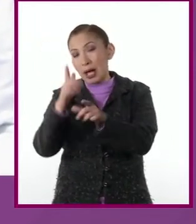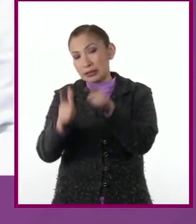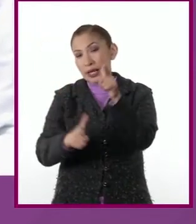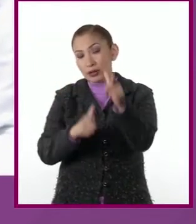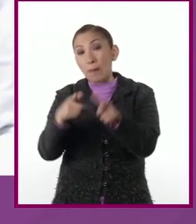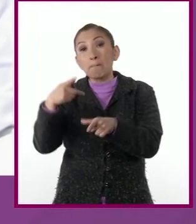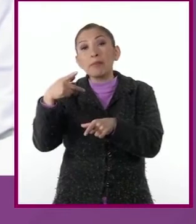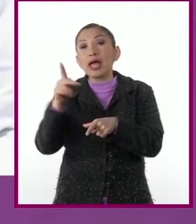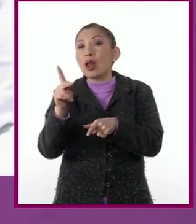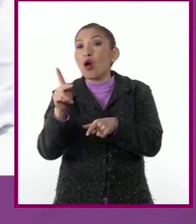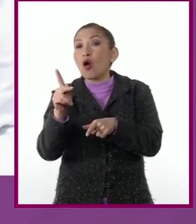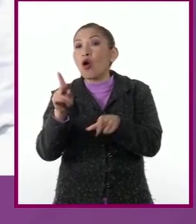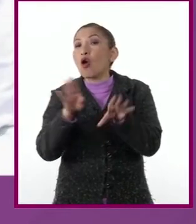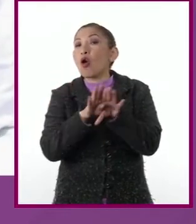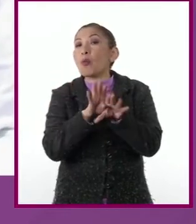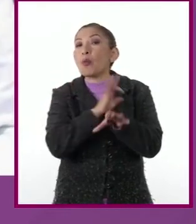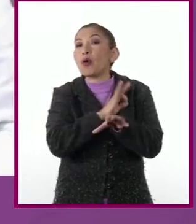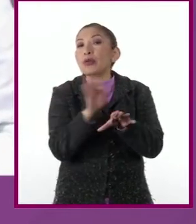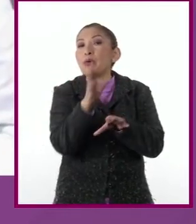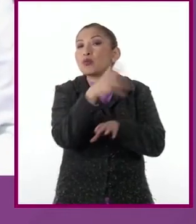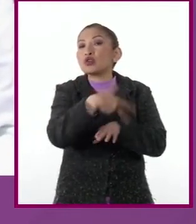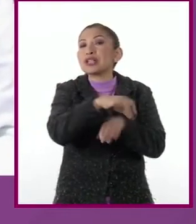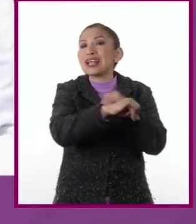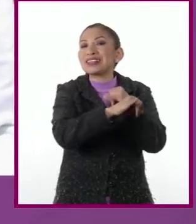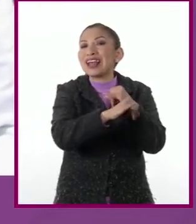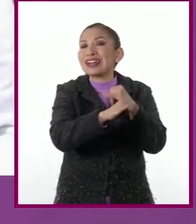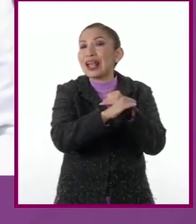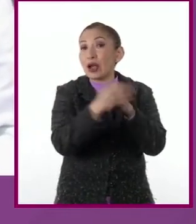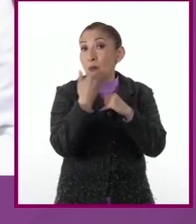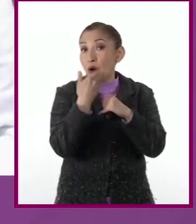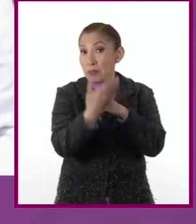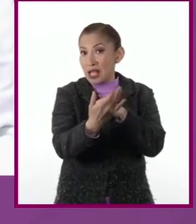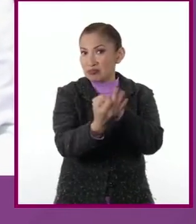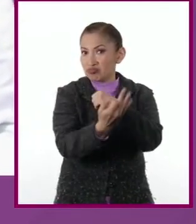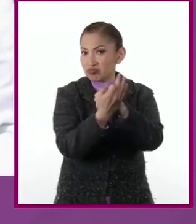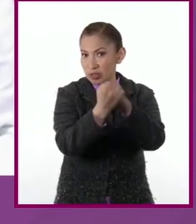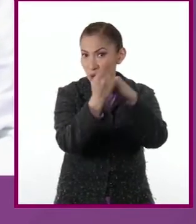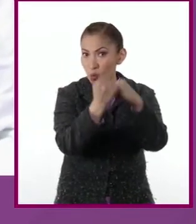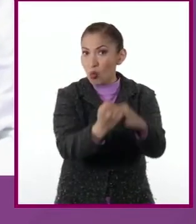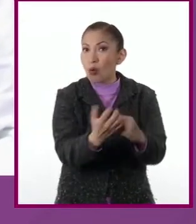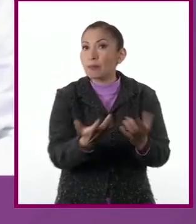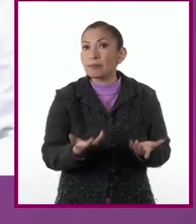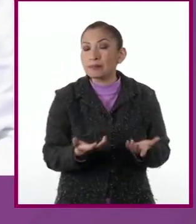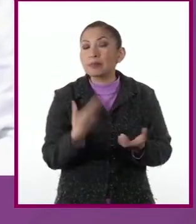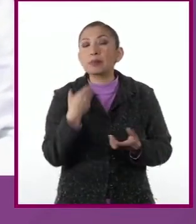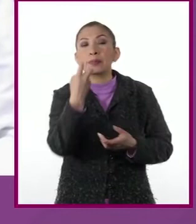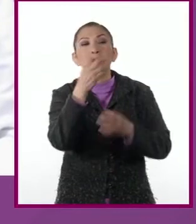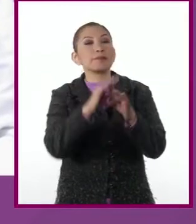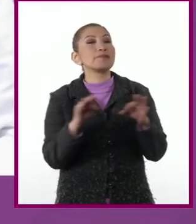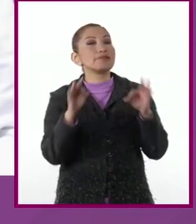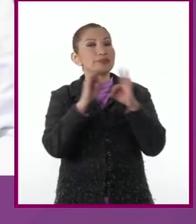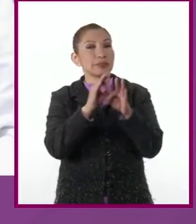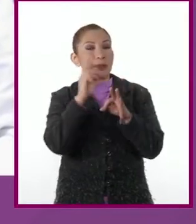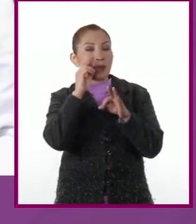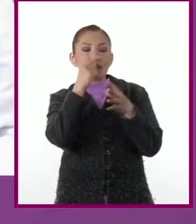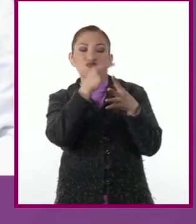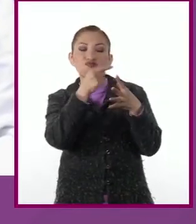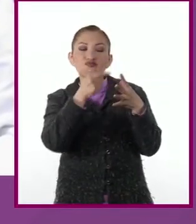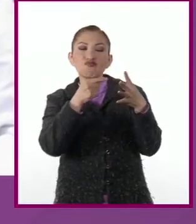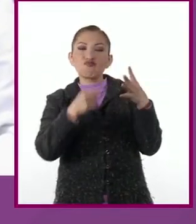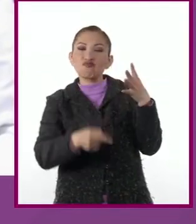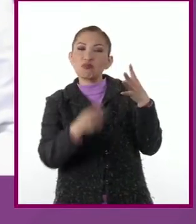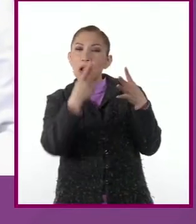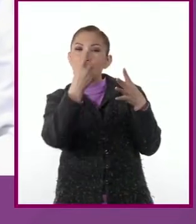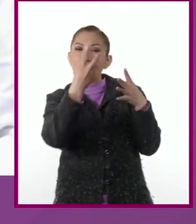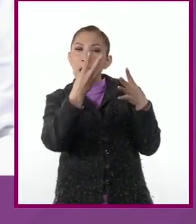Pero, ¿cómo podemos buscar en internet de manera segura? Para ello, es importante seguir algunos pasos